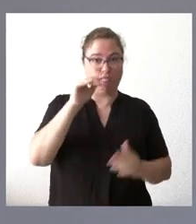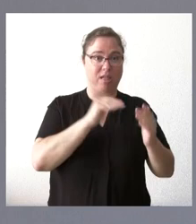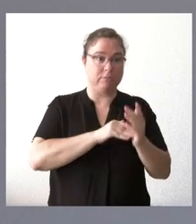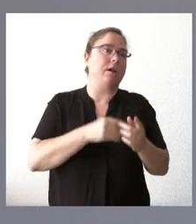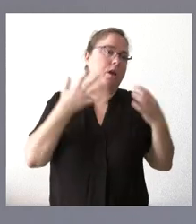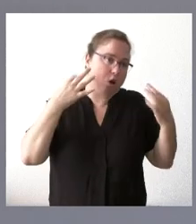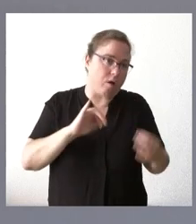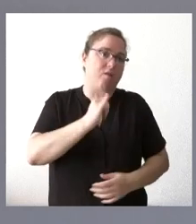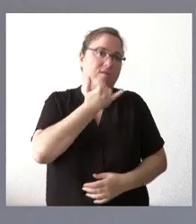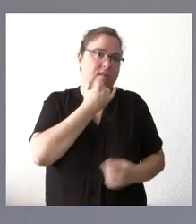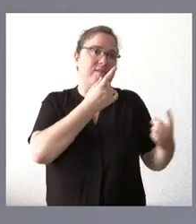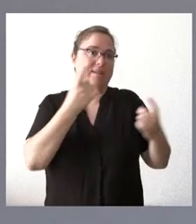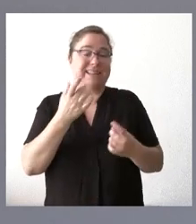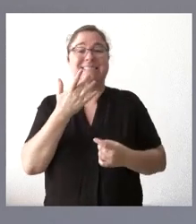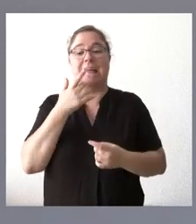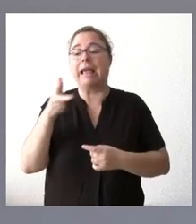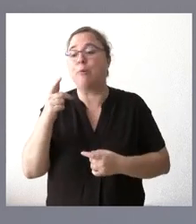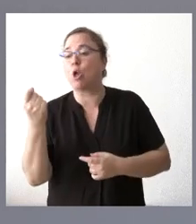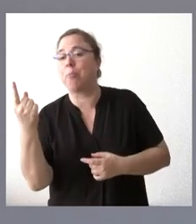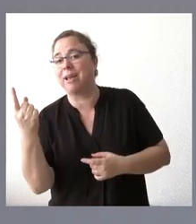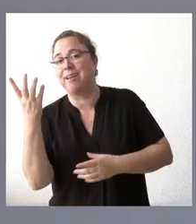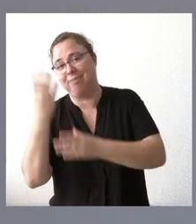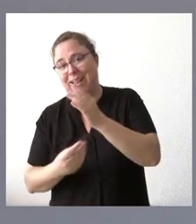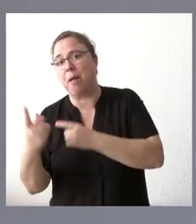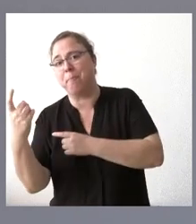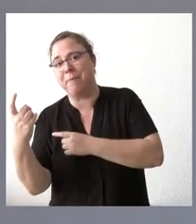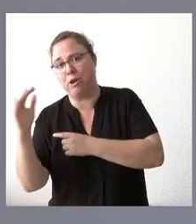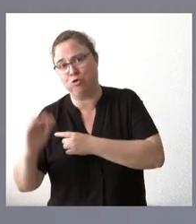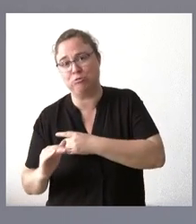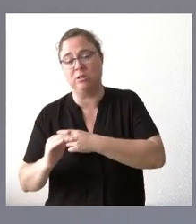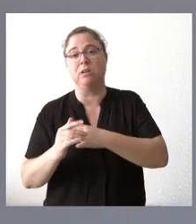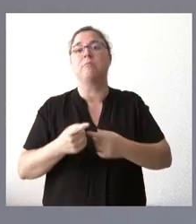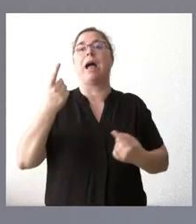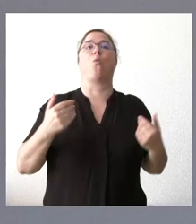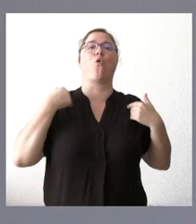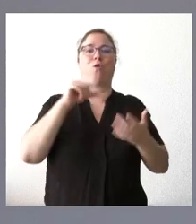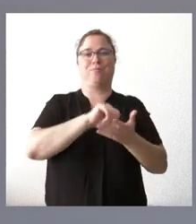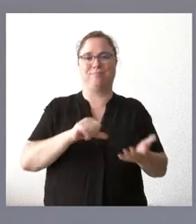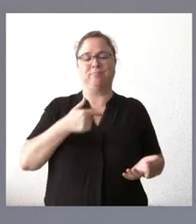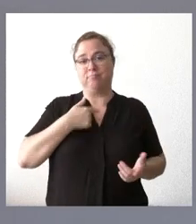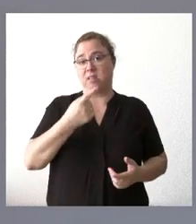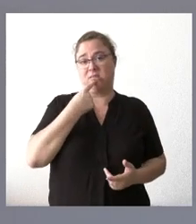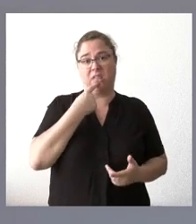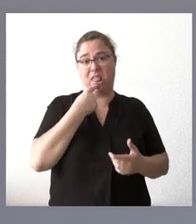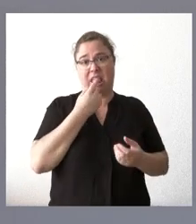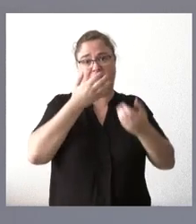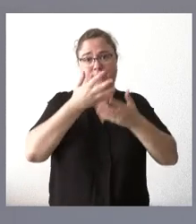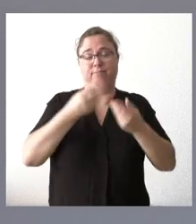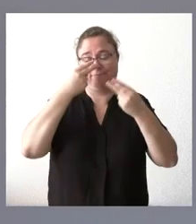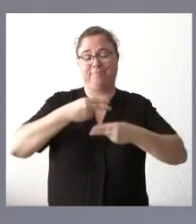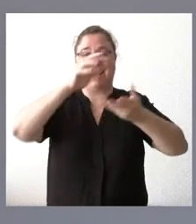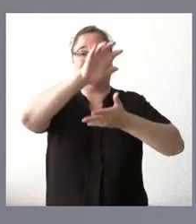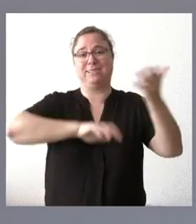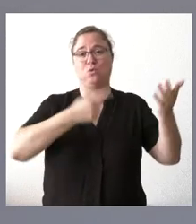necesidades que los que tienen 1.000 kilómetros de esas carreteras de ámbito y competencia autonómica. Y eso es lo que dice básicamente ese